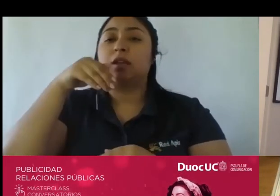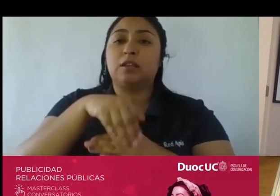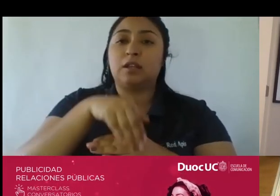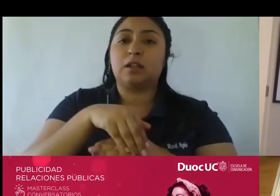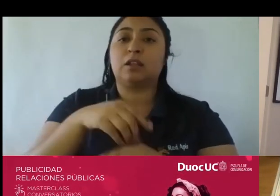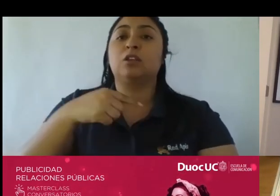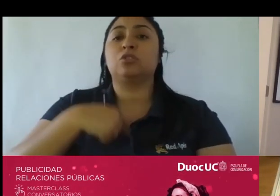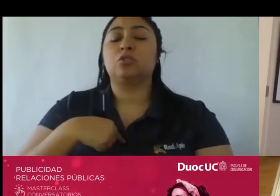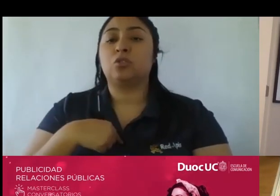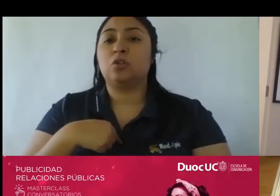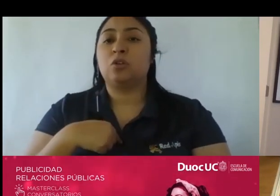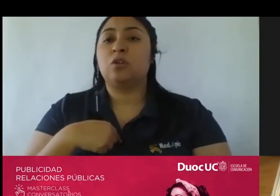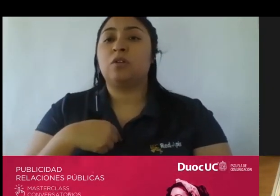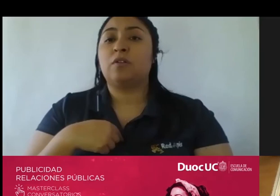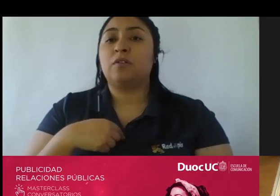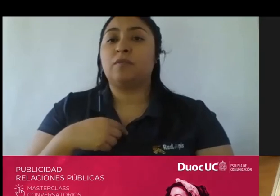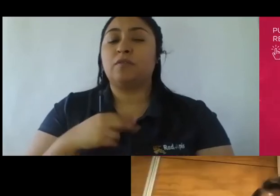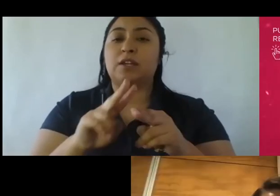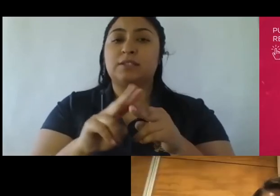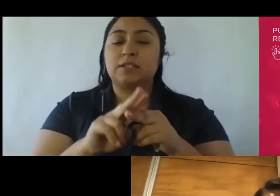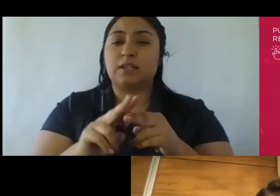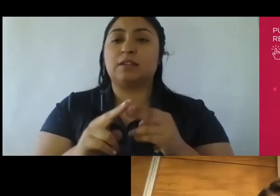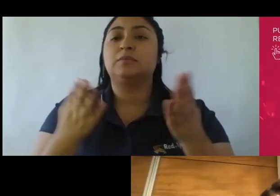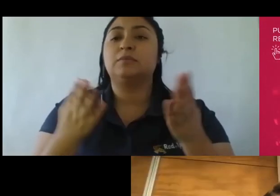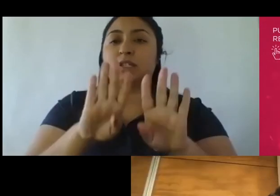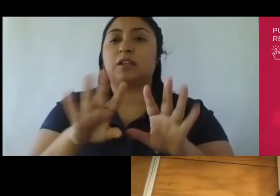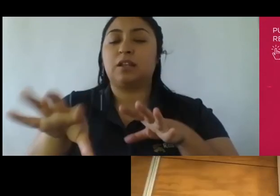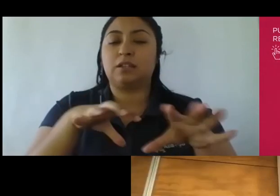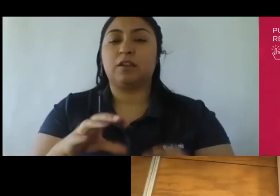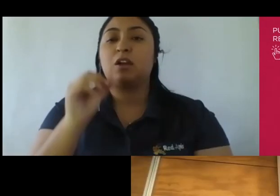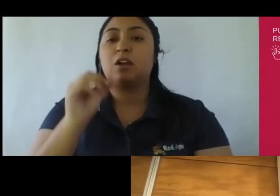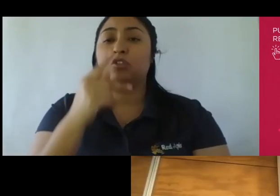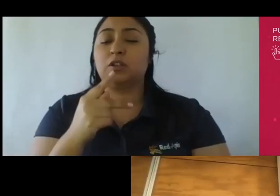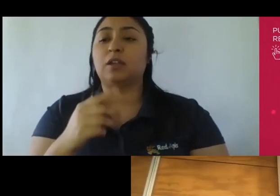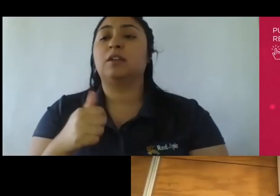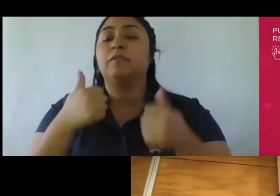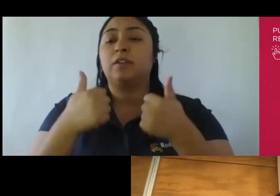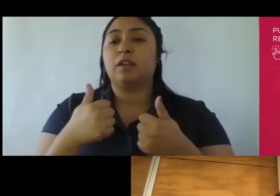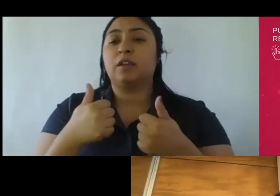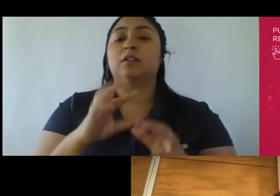en el fondo dando el cierre de la actividad ok que estés muy bien gracias Rodrigo que te vaya bien